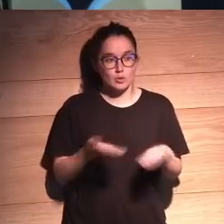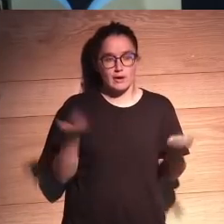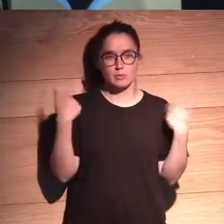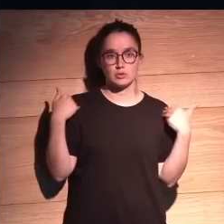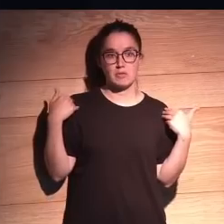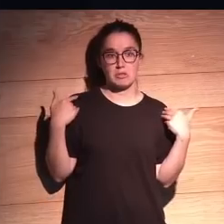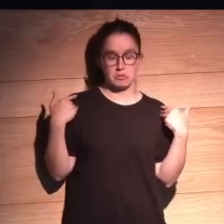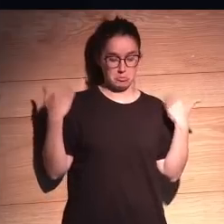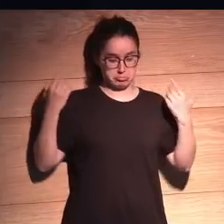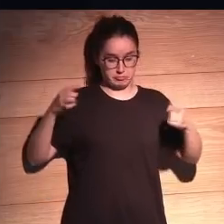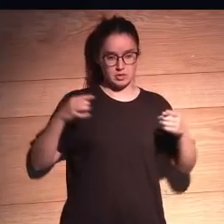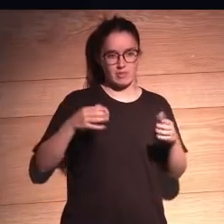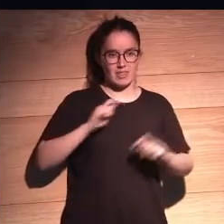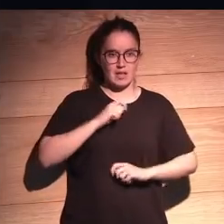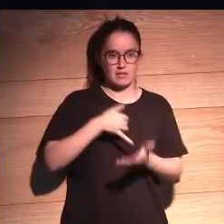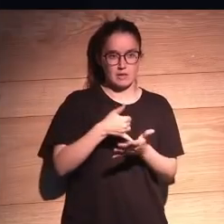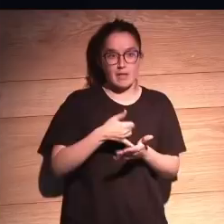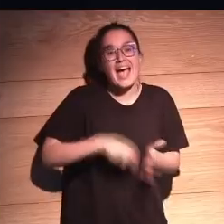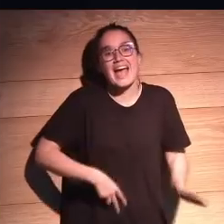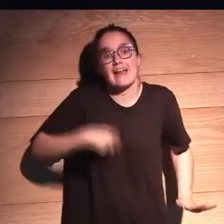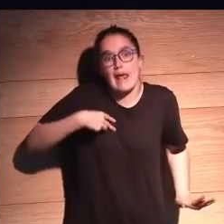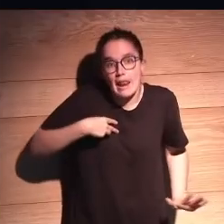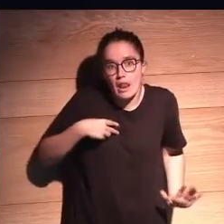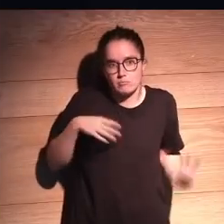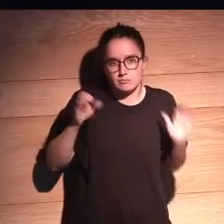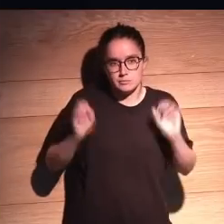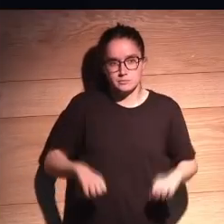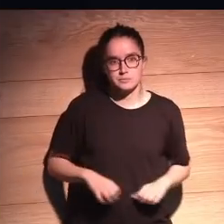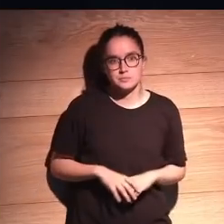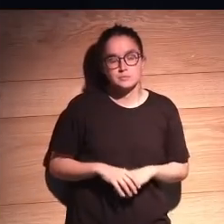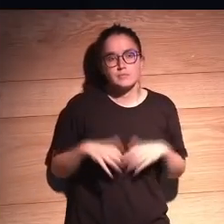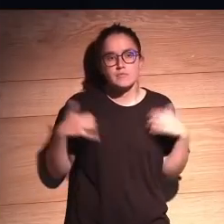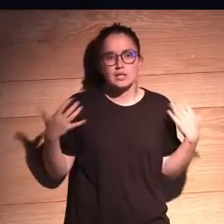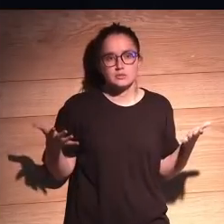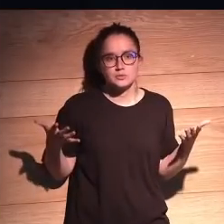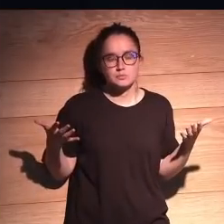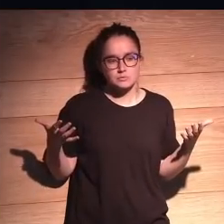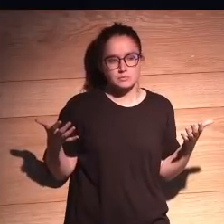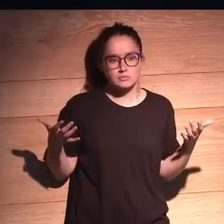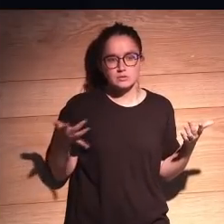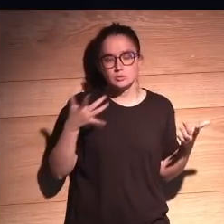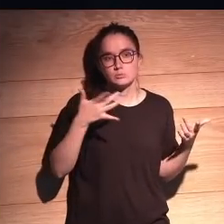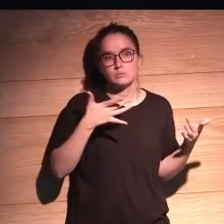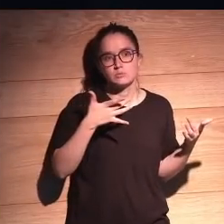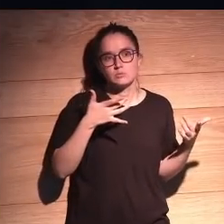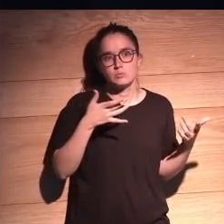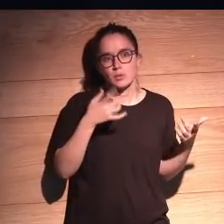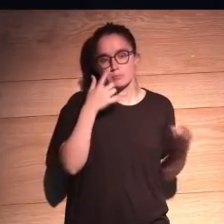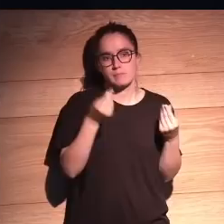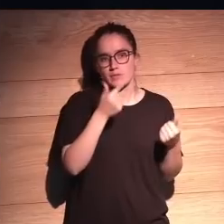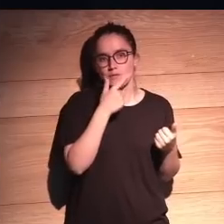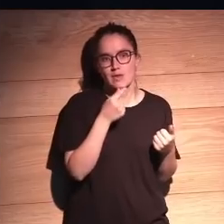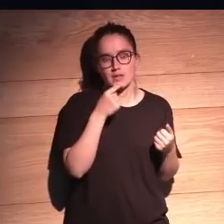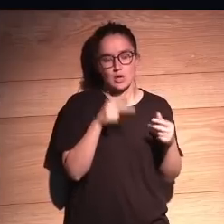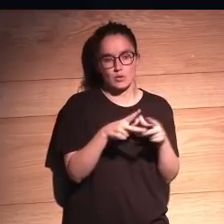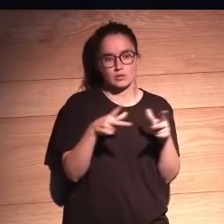responsabilidad pues te debilitas ¿no? en general ¿vale? entonces es fácilmente previsible que una